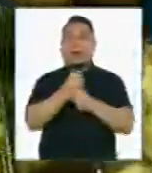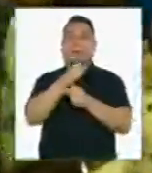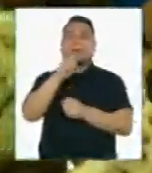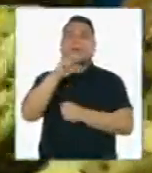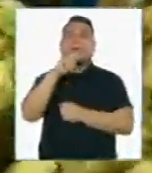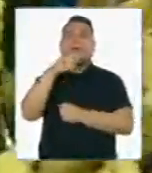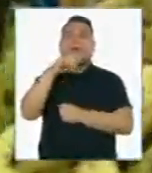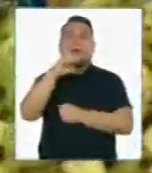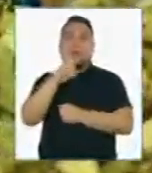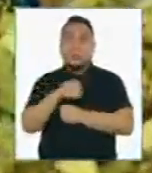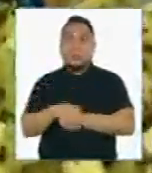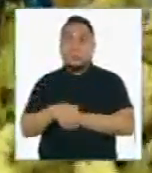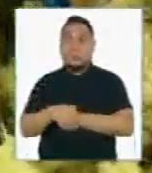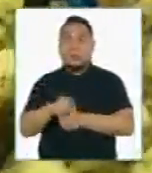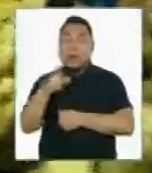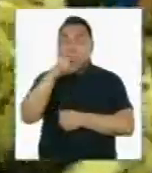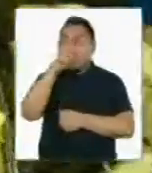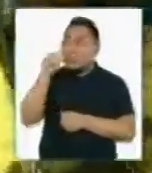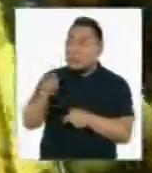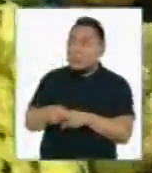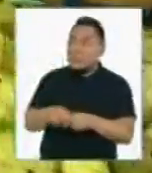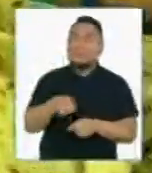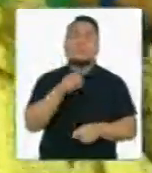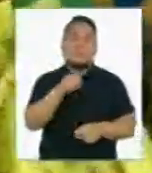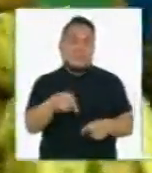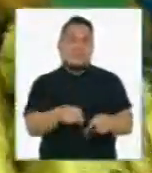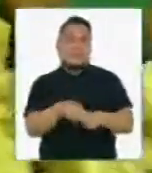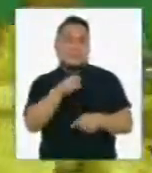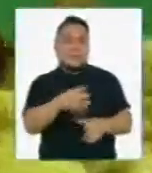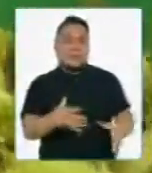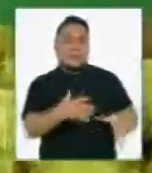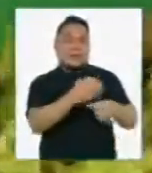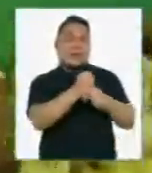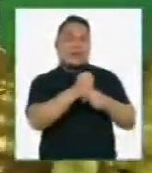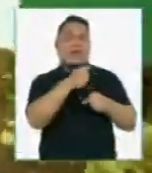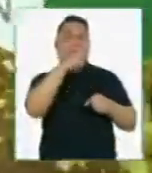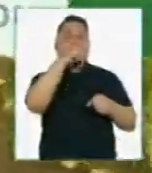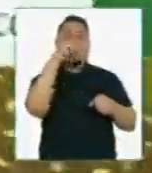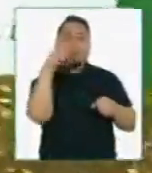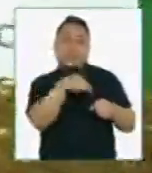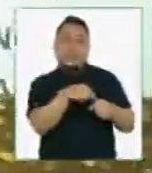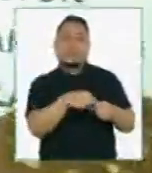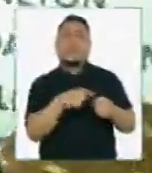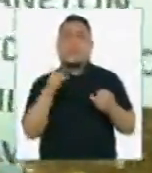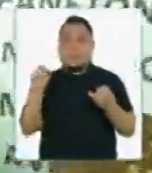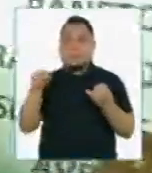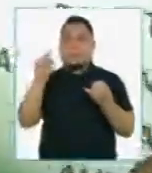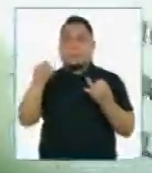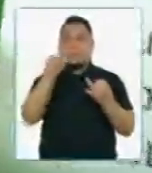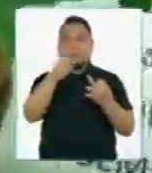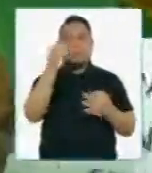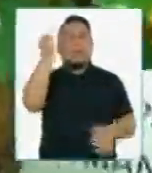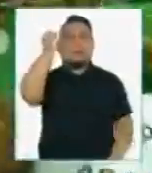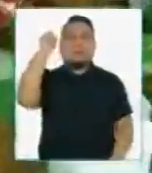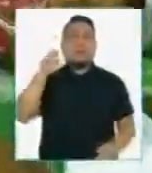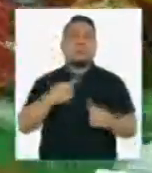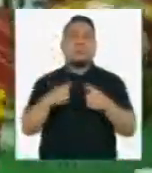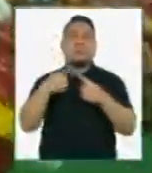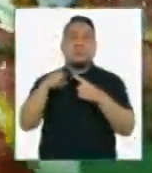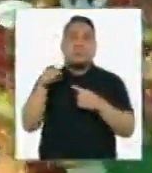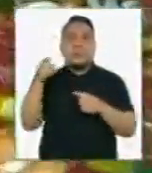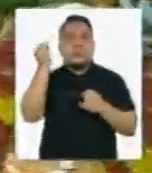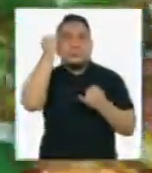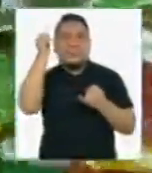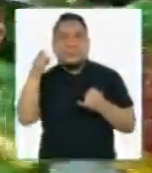¿no? El chocolate también, ¿qué tienen ahí, no? Exacto, también el chocotón, que son productos que hemos innovado en el proceso de